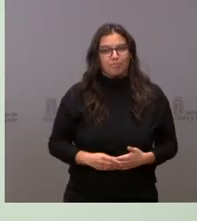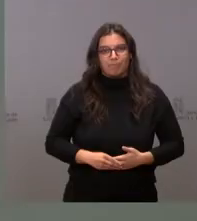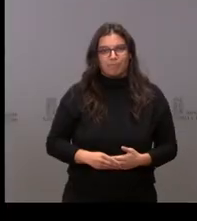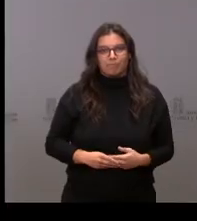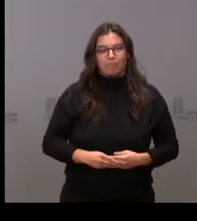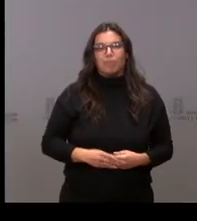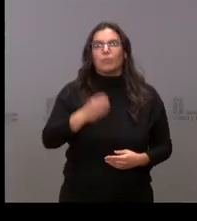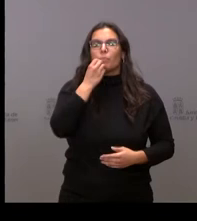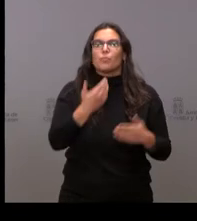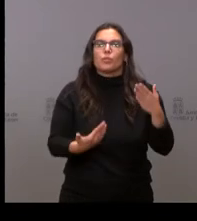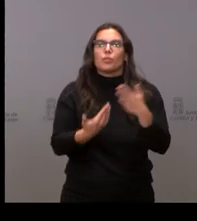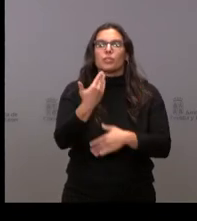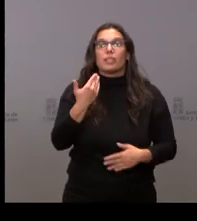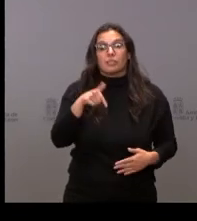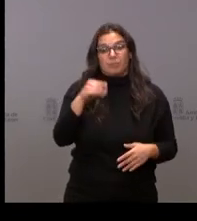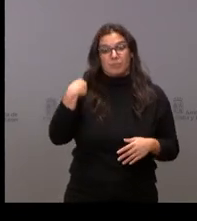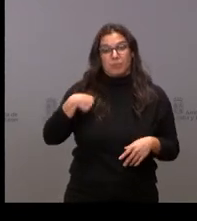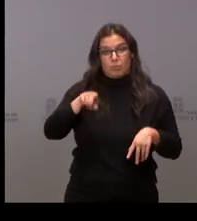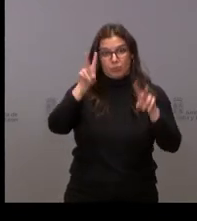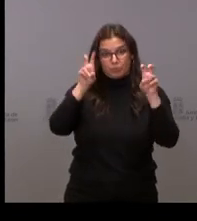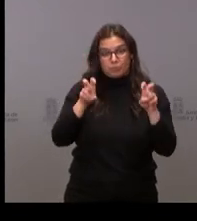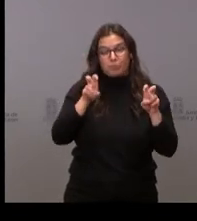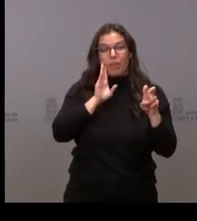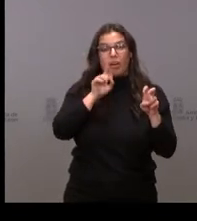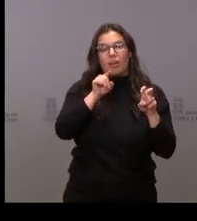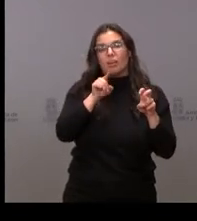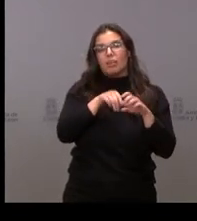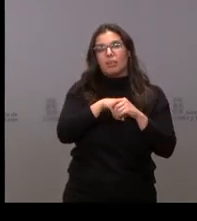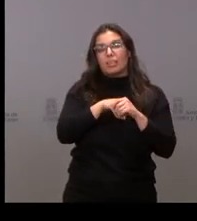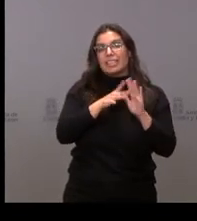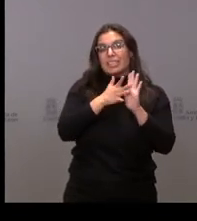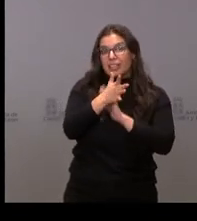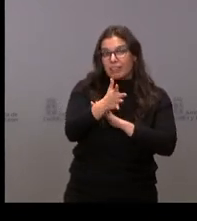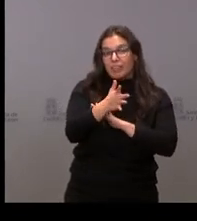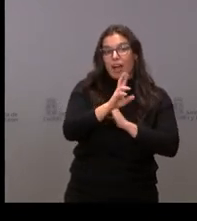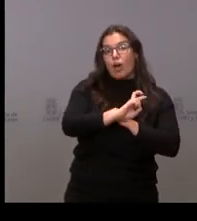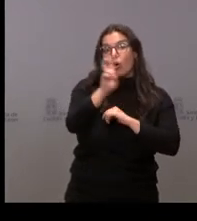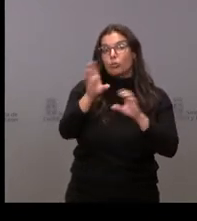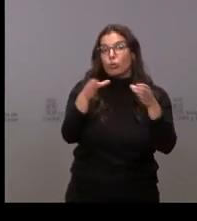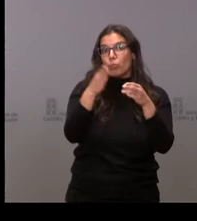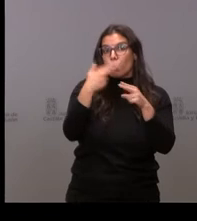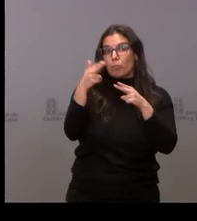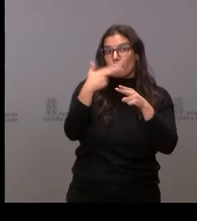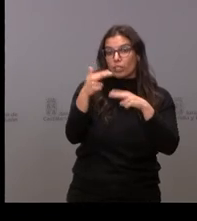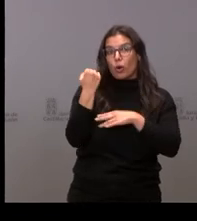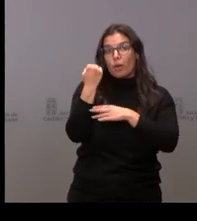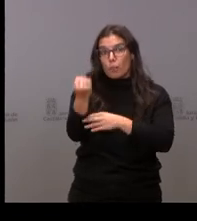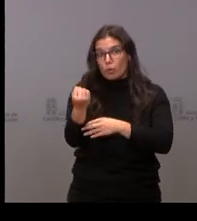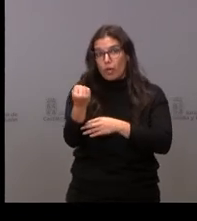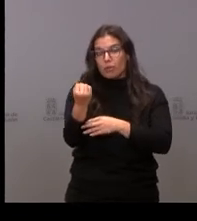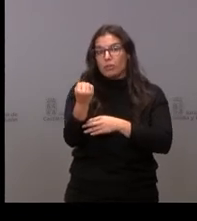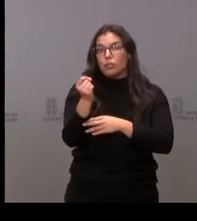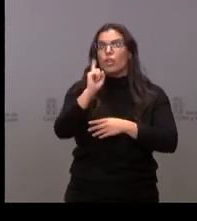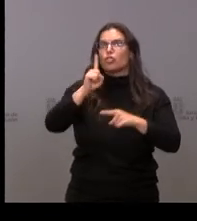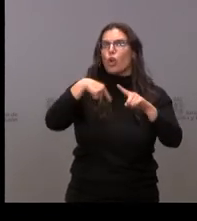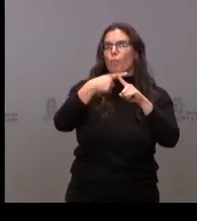Buenos días. Sobre esto mismo que acaba de comentar, ¿eso implicaría el apoyo de otras fuerzas políticas más allá de por Ávila?